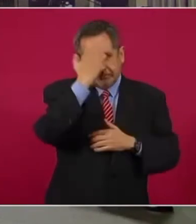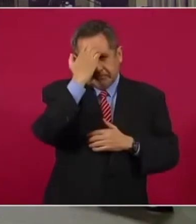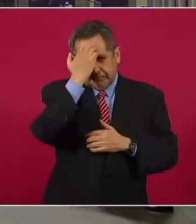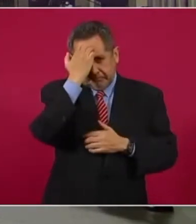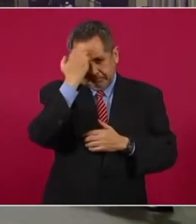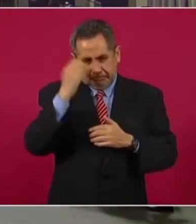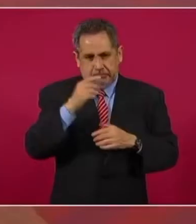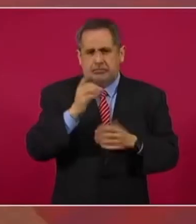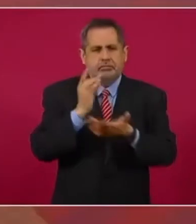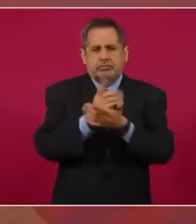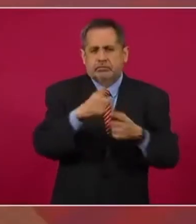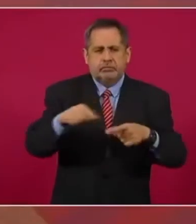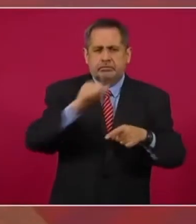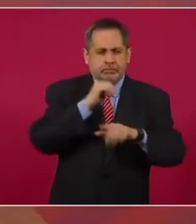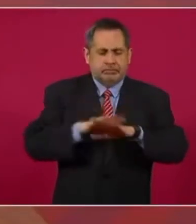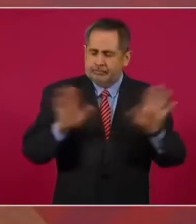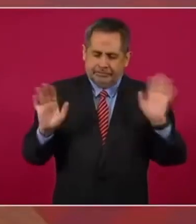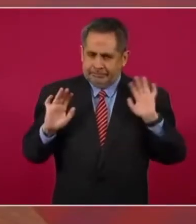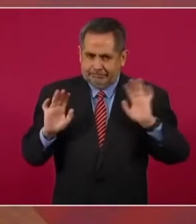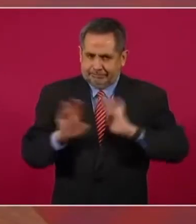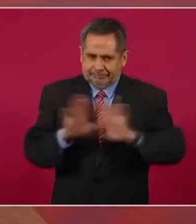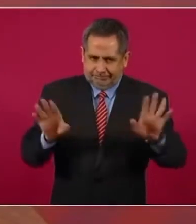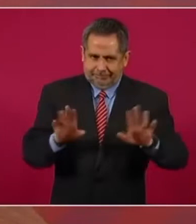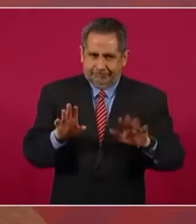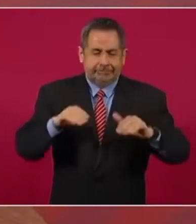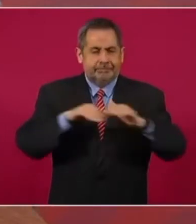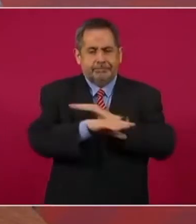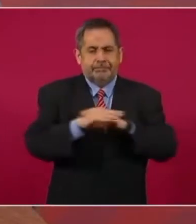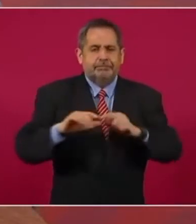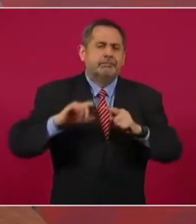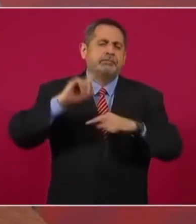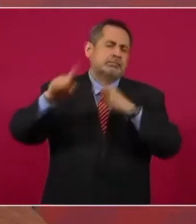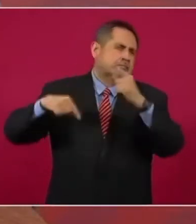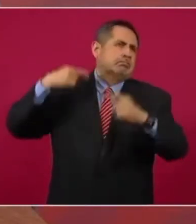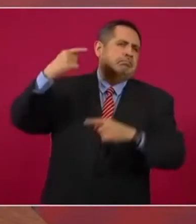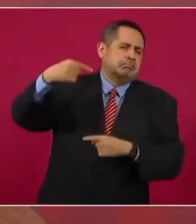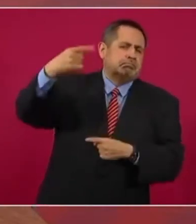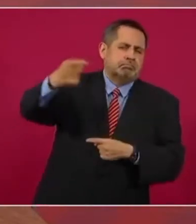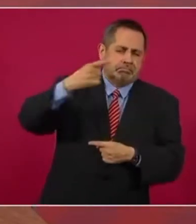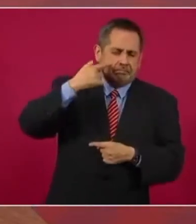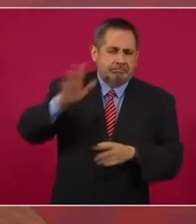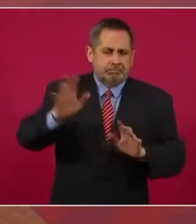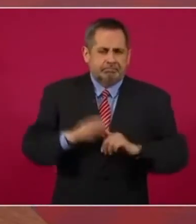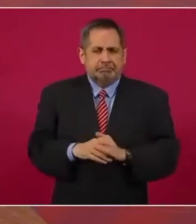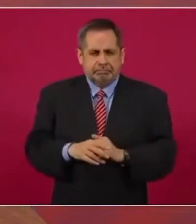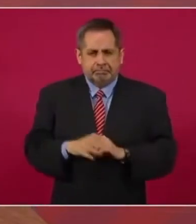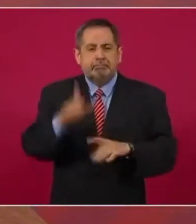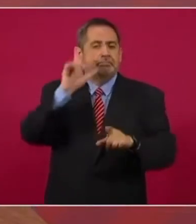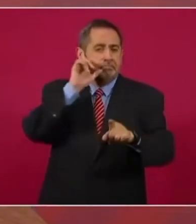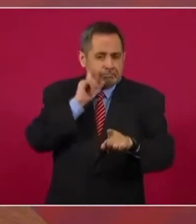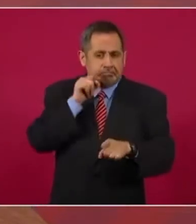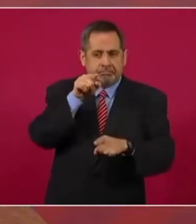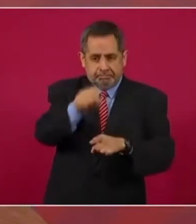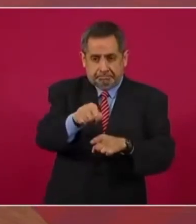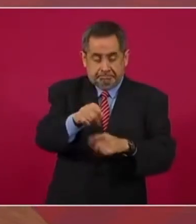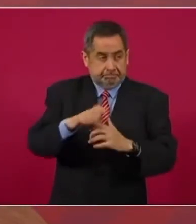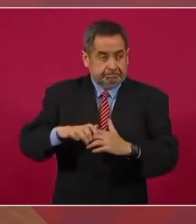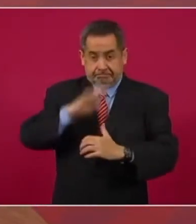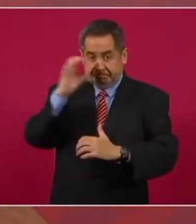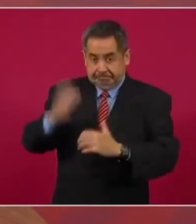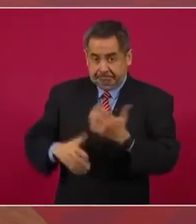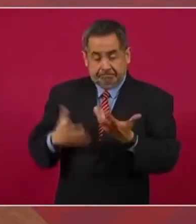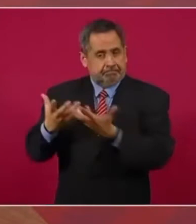sí, nada más ustedes, pero ya, ya, ya y ya los que vengan después, ya quedamos mañana terminando,